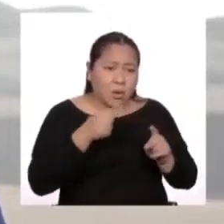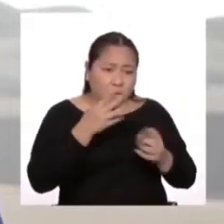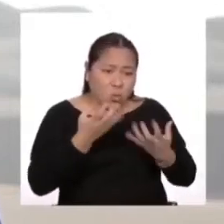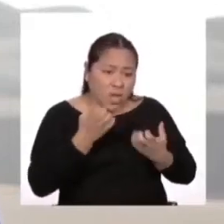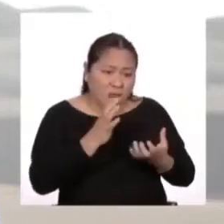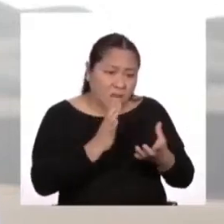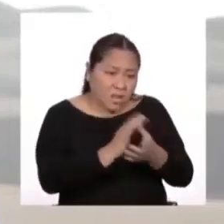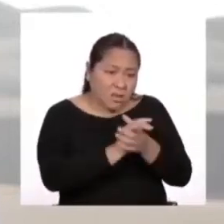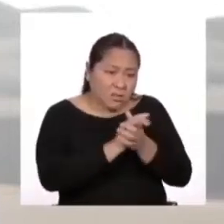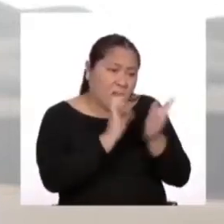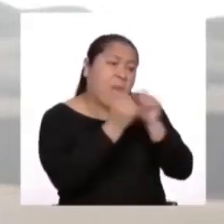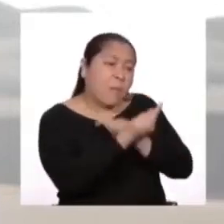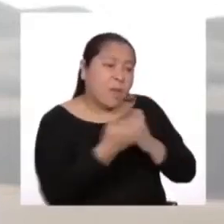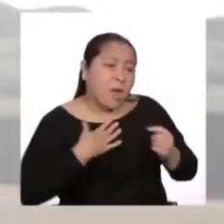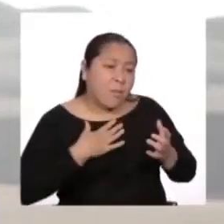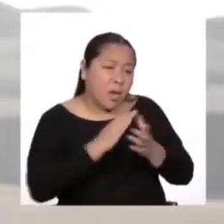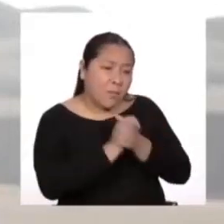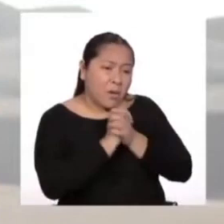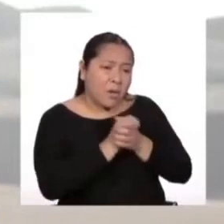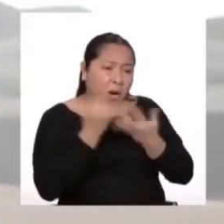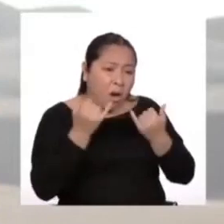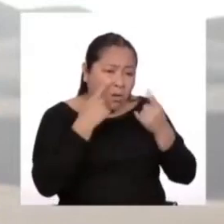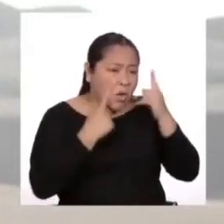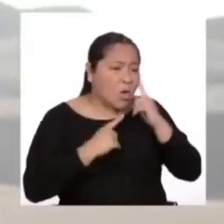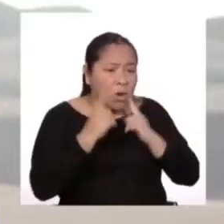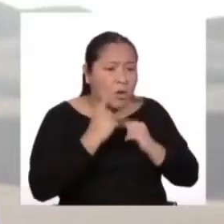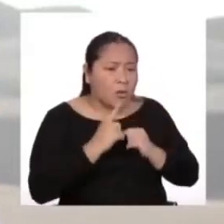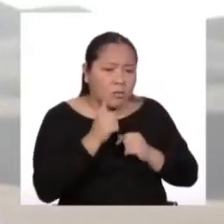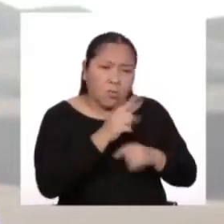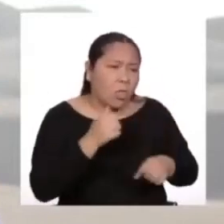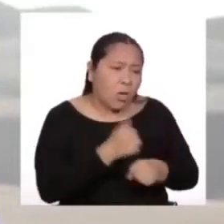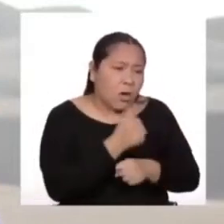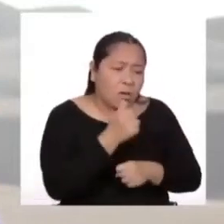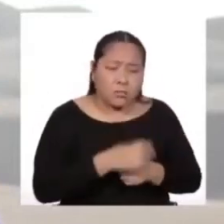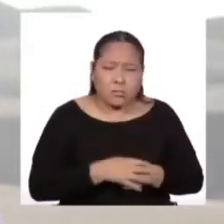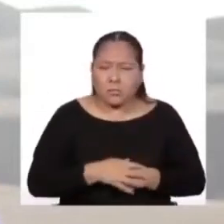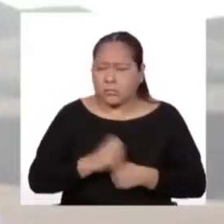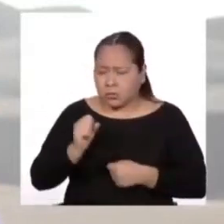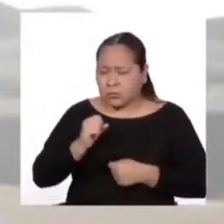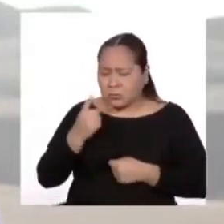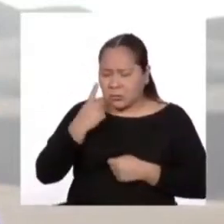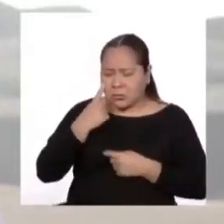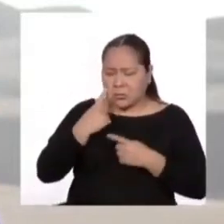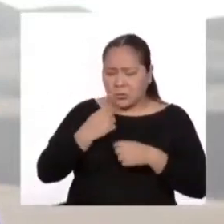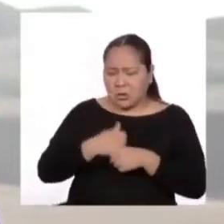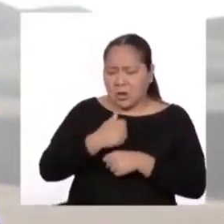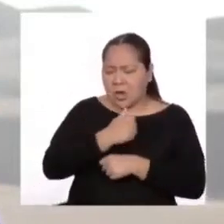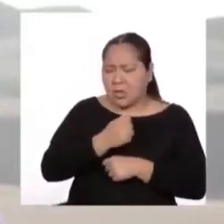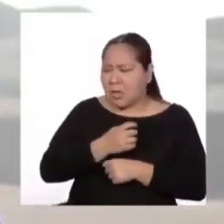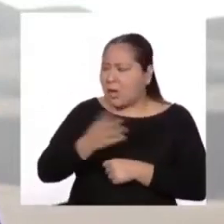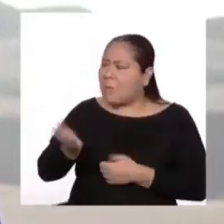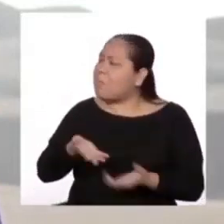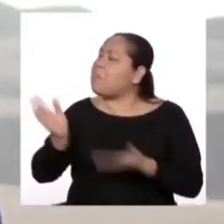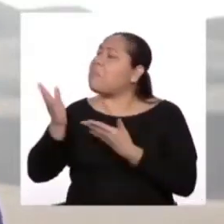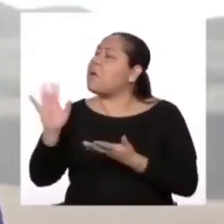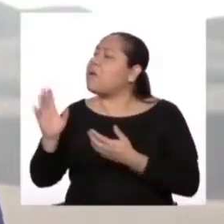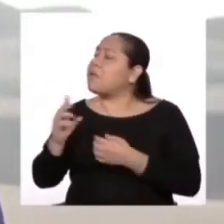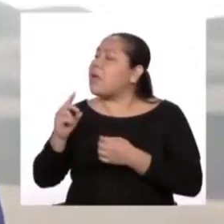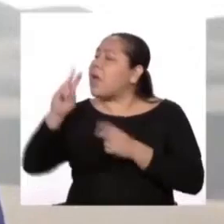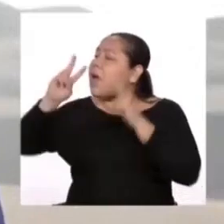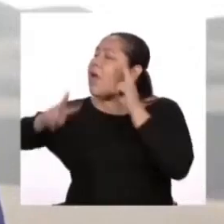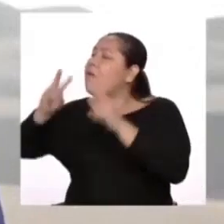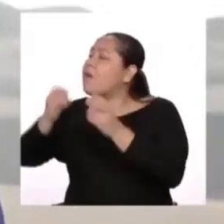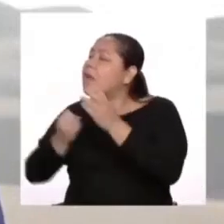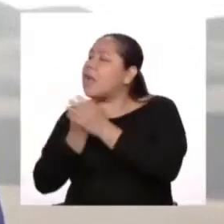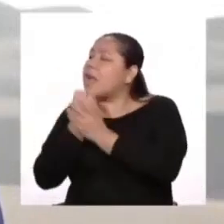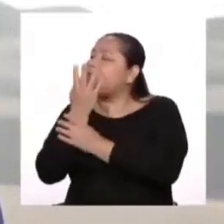amigo y ahora vas a llorar. No ganas nada. Gano. Vete a ver las rosas y comprenderás que la tuya